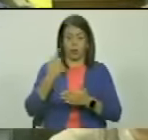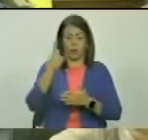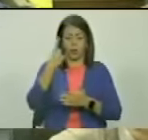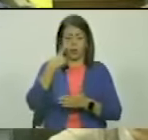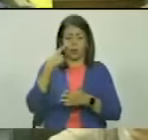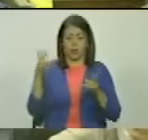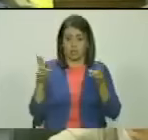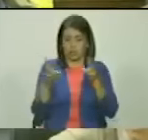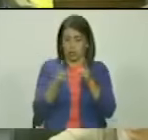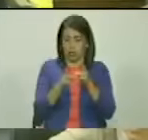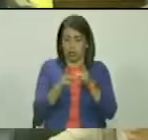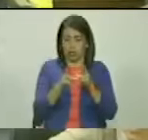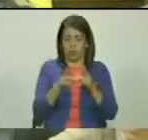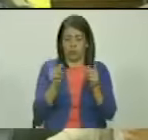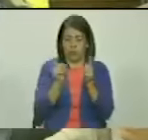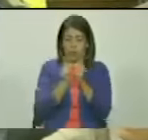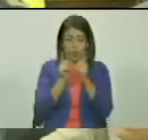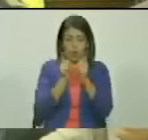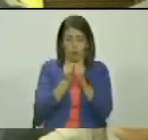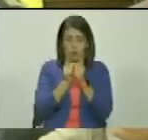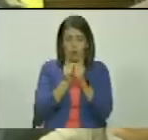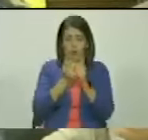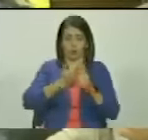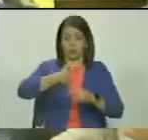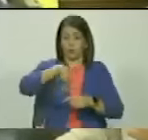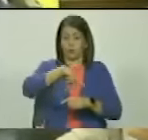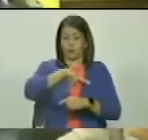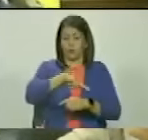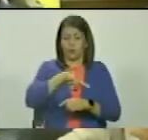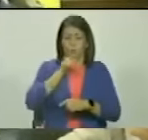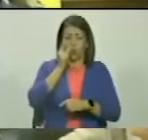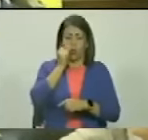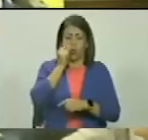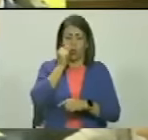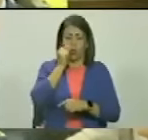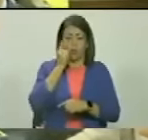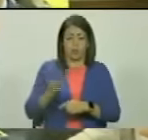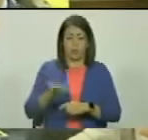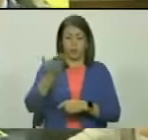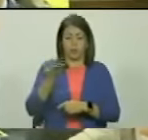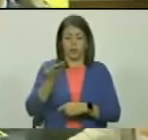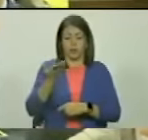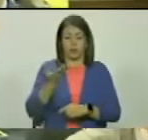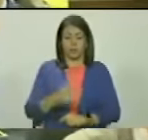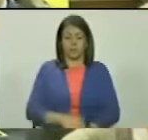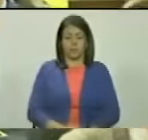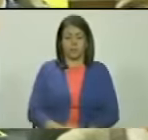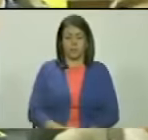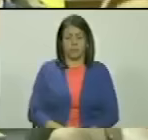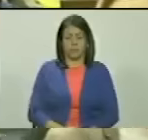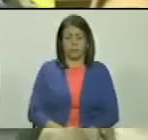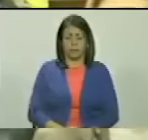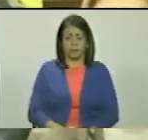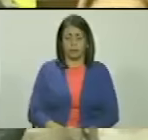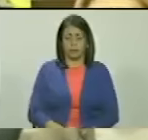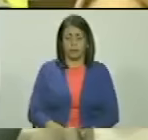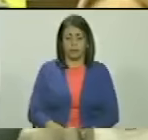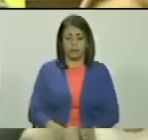recuento de nuestro hombre ilustre del